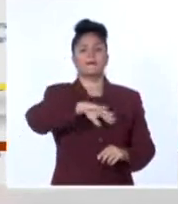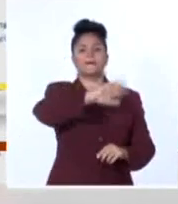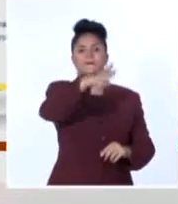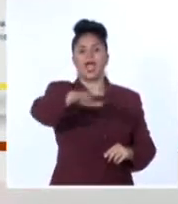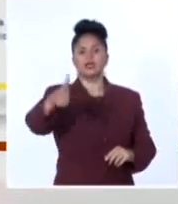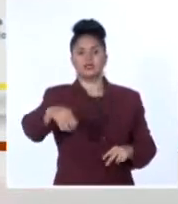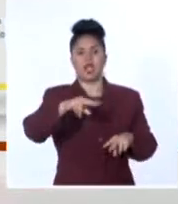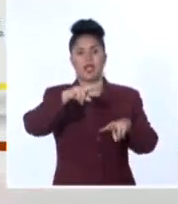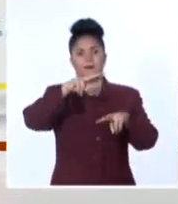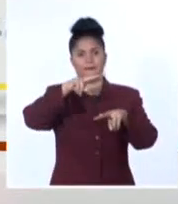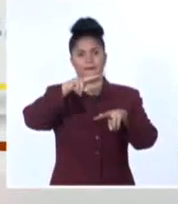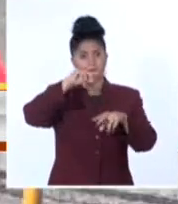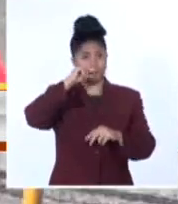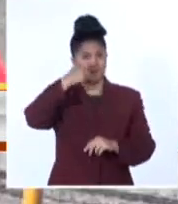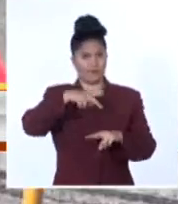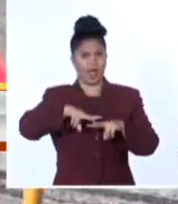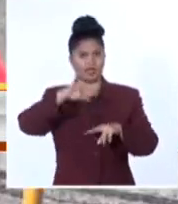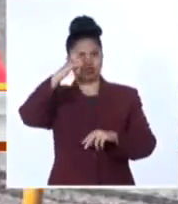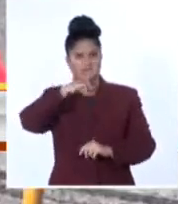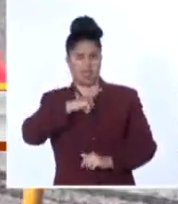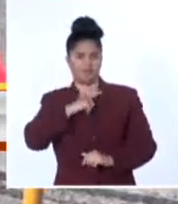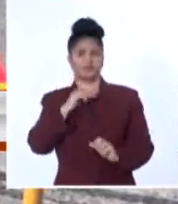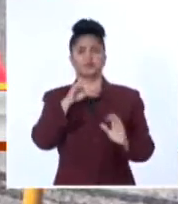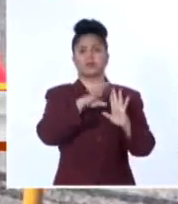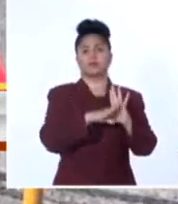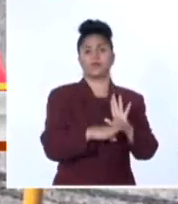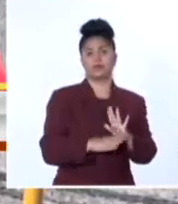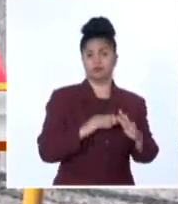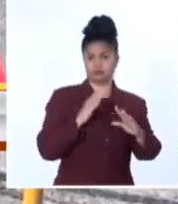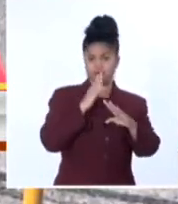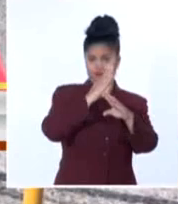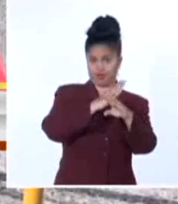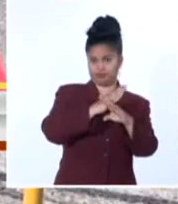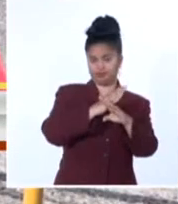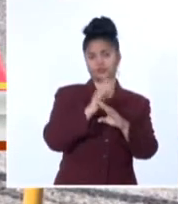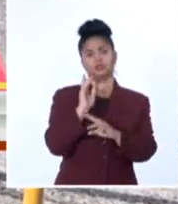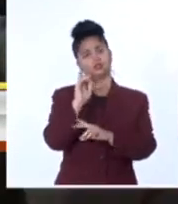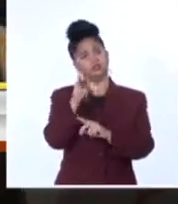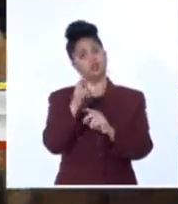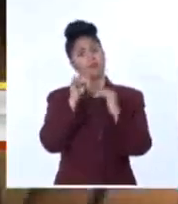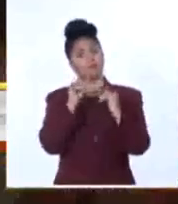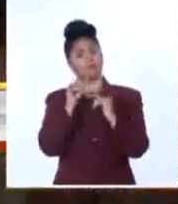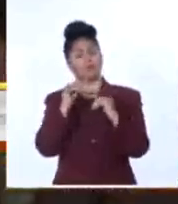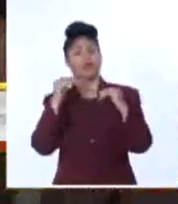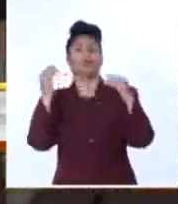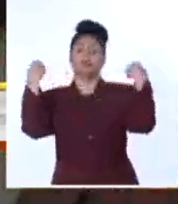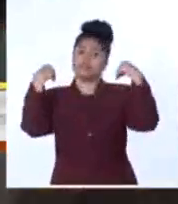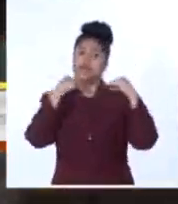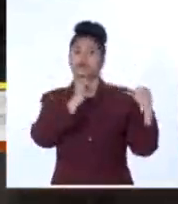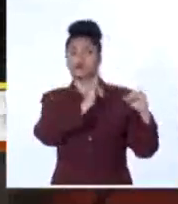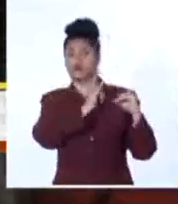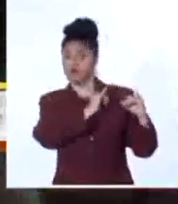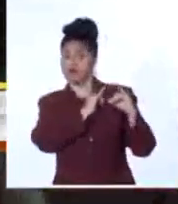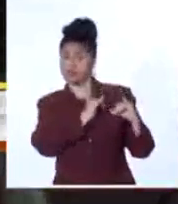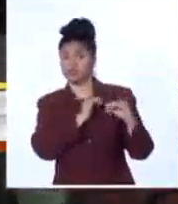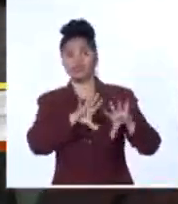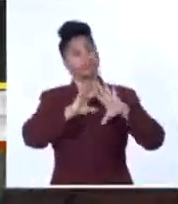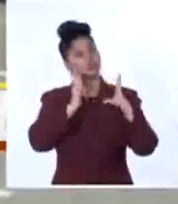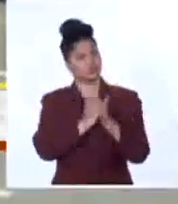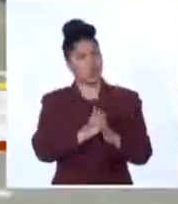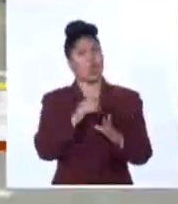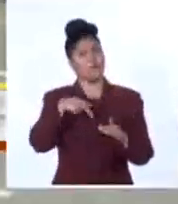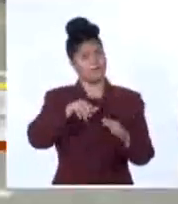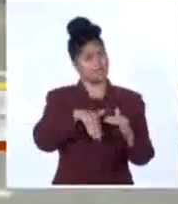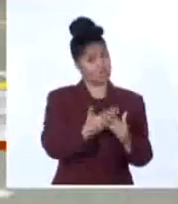medidas de regulación del tránsito. En ese contexto, se orienta a los conductores a estar atentos a las señalizaciones de los agentes y